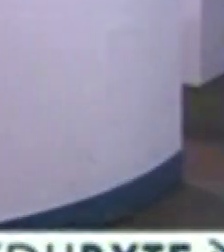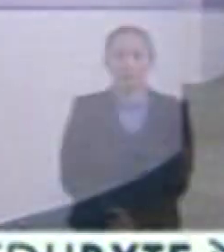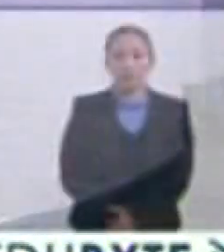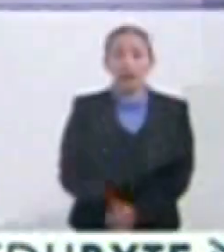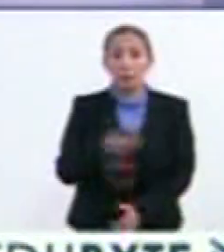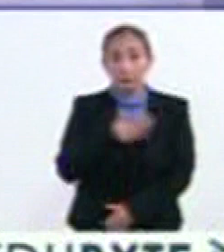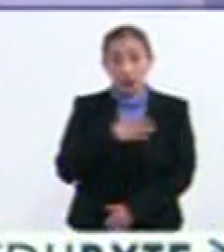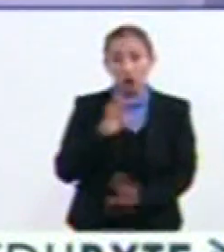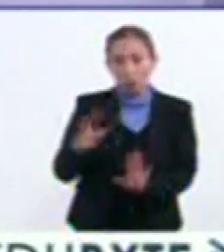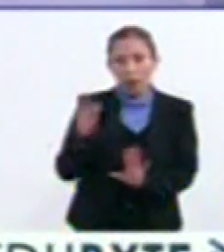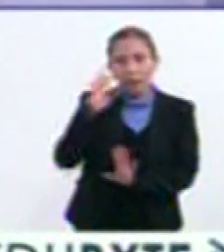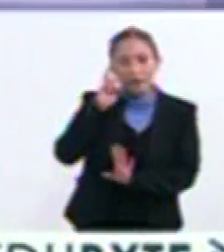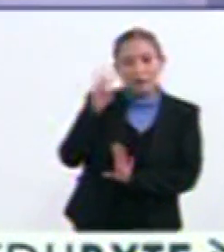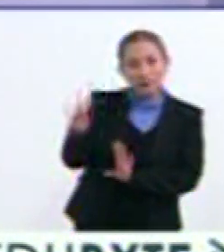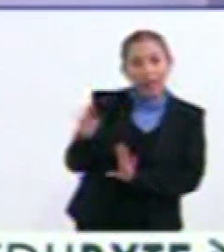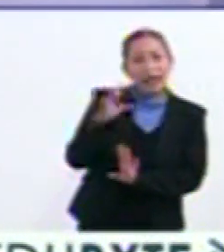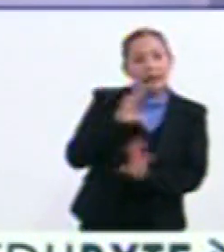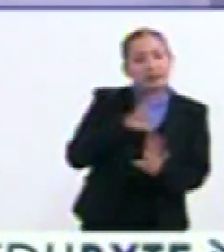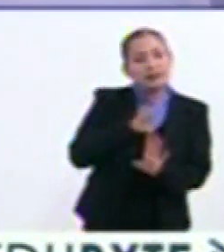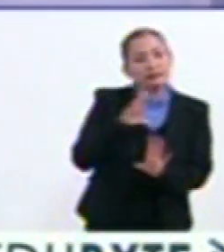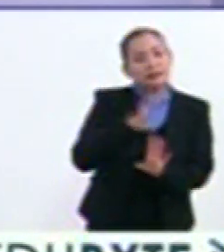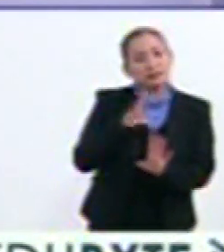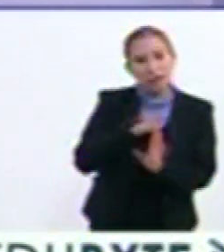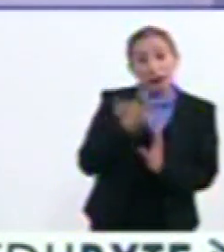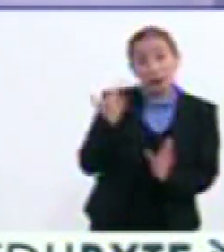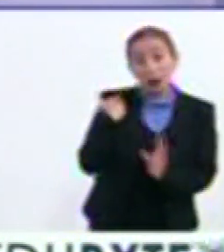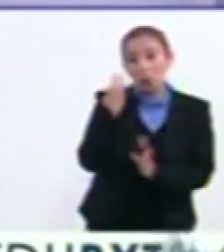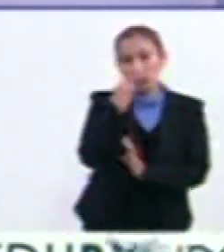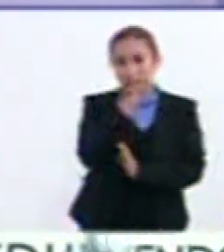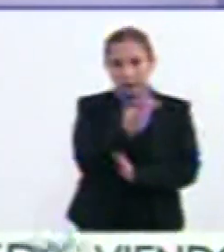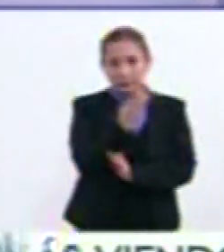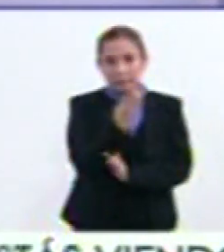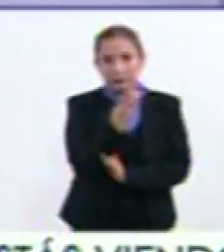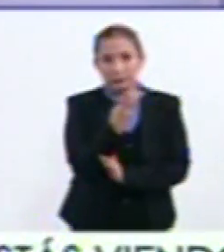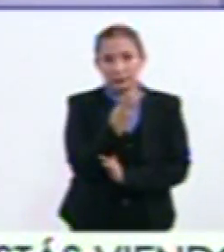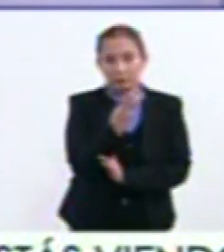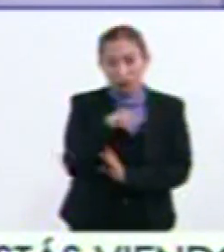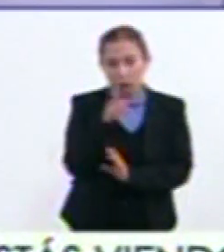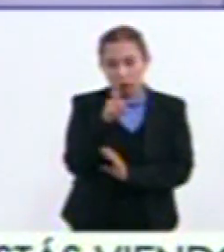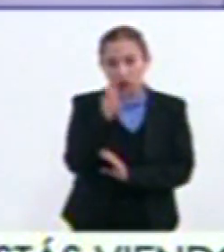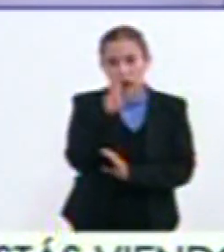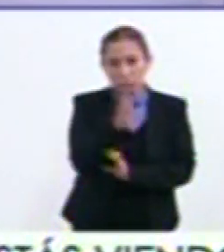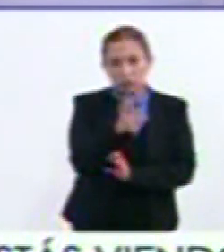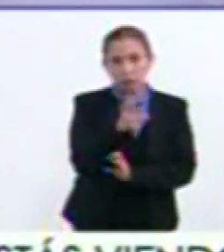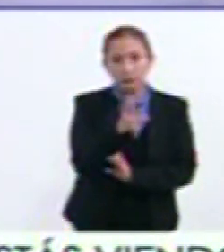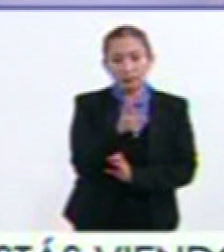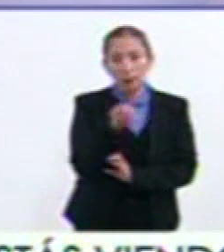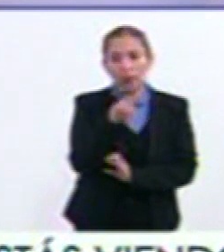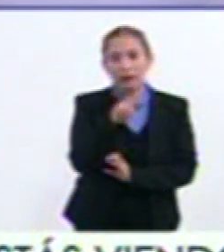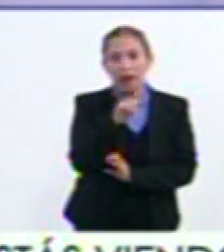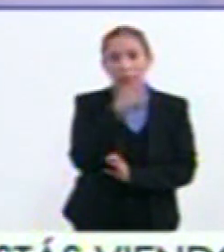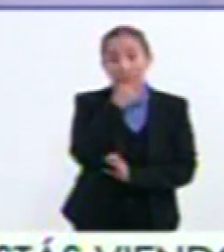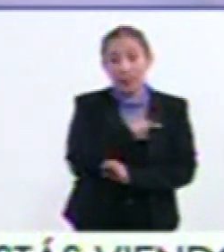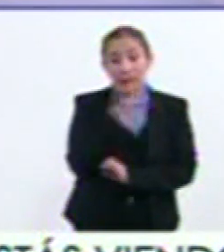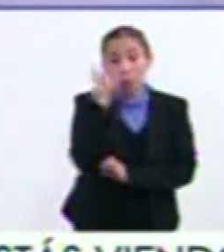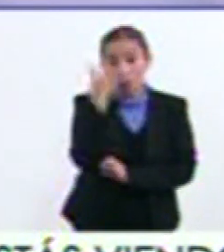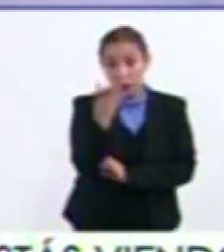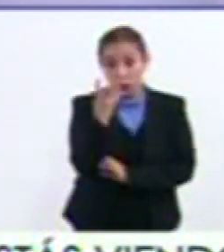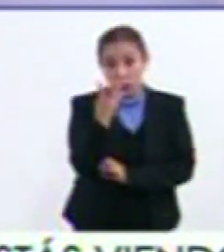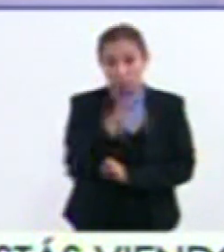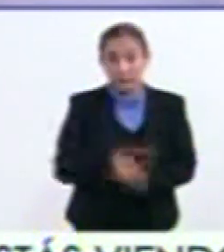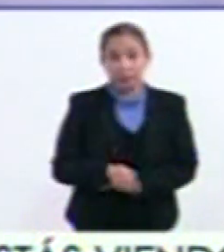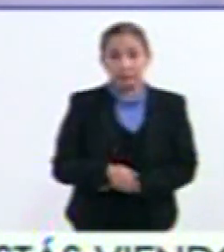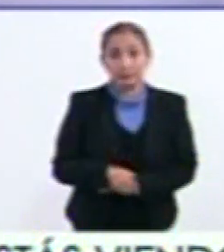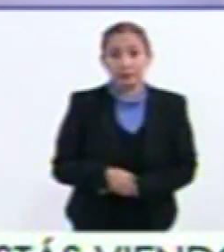Bueno, pues como puede usted ver, hubo cuando menos 3, aunque el doctor Montero García me dice que fueron 4